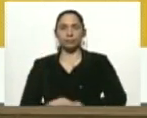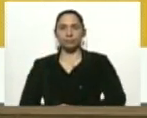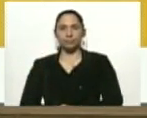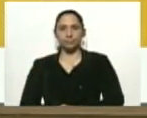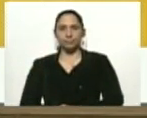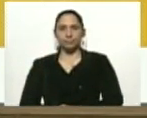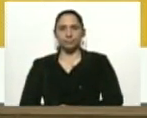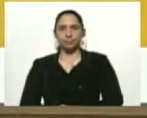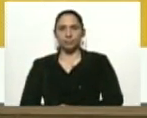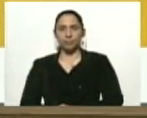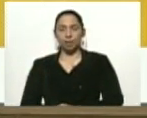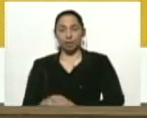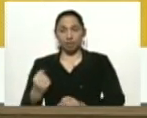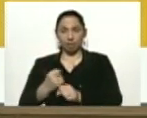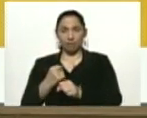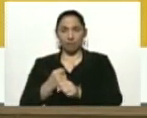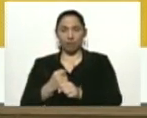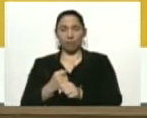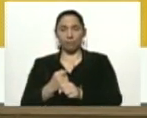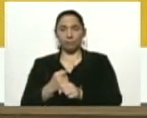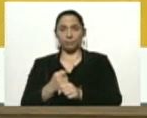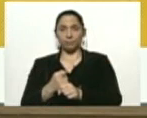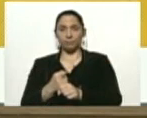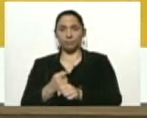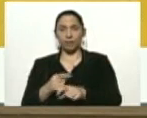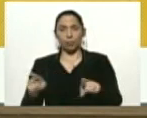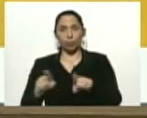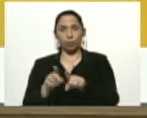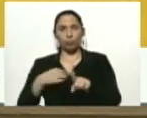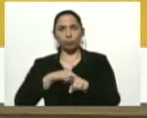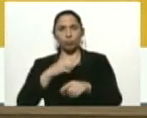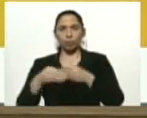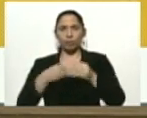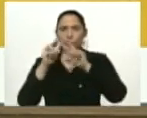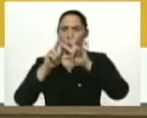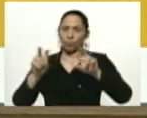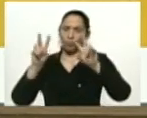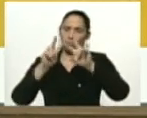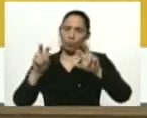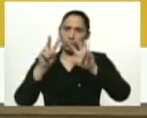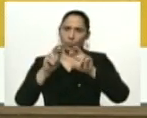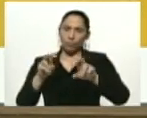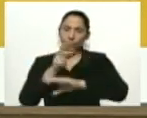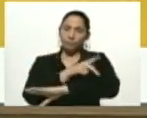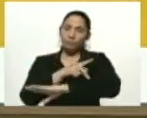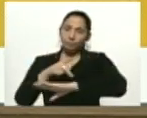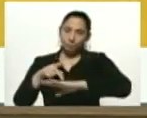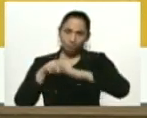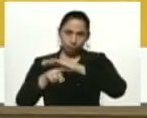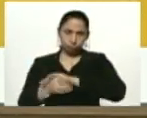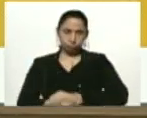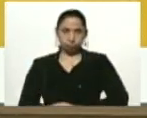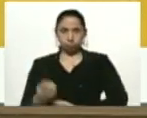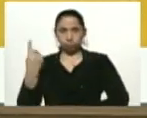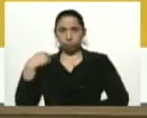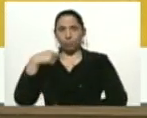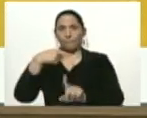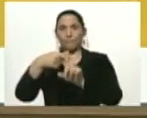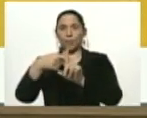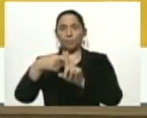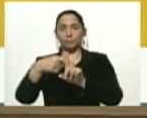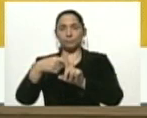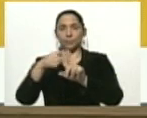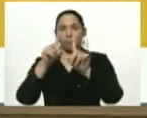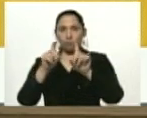Es un obrero. Igualmente estábamos haciendo despistaje en esta parroquia. Salió positivo a la prueba